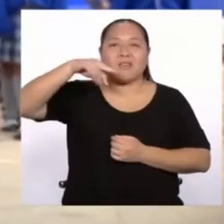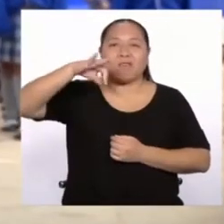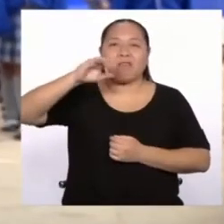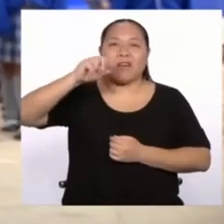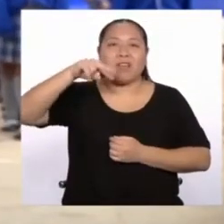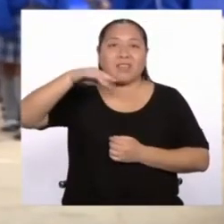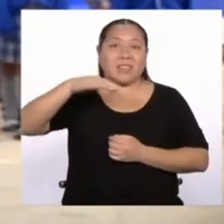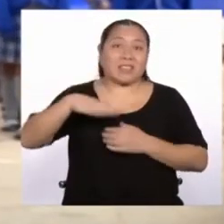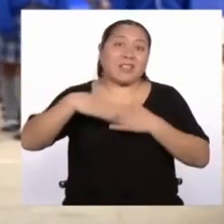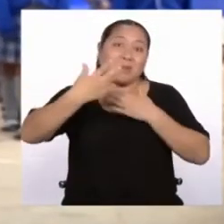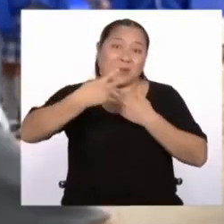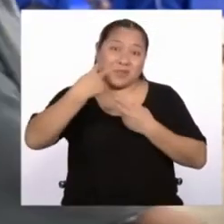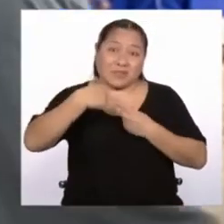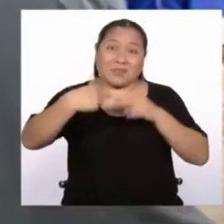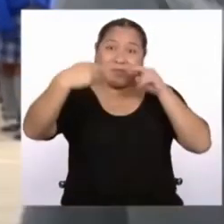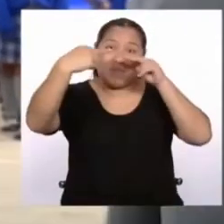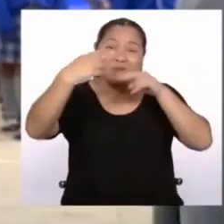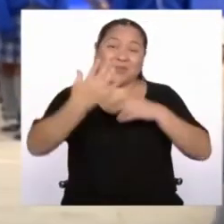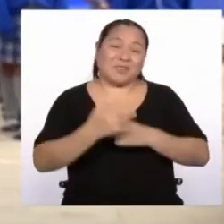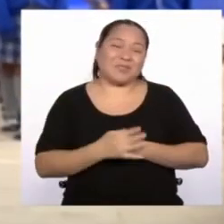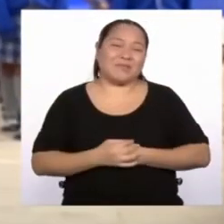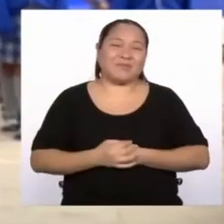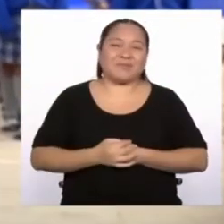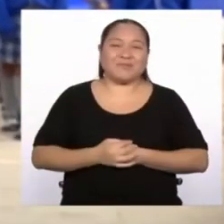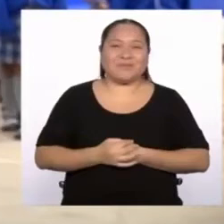en la próxima.